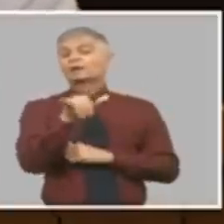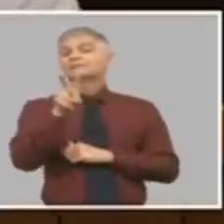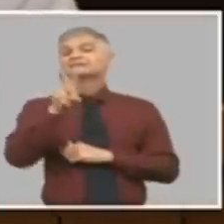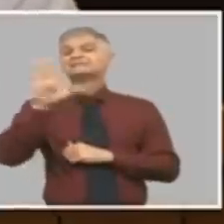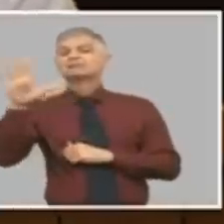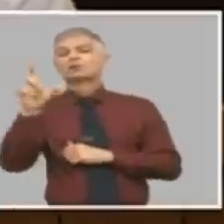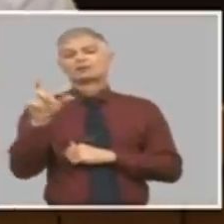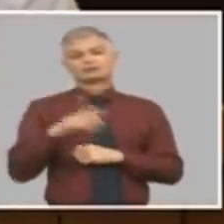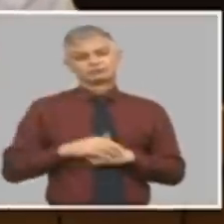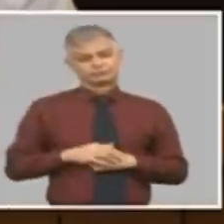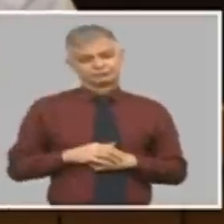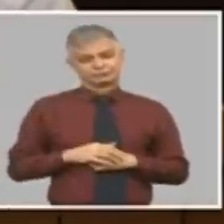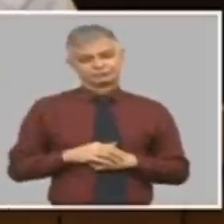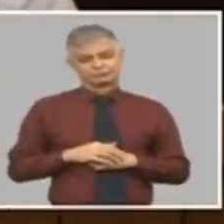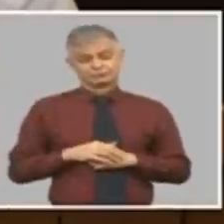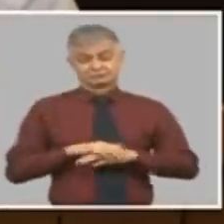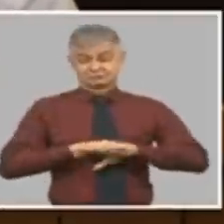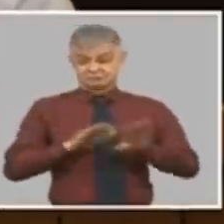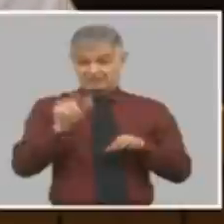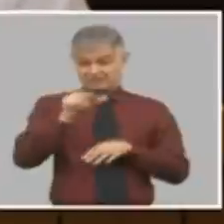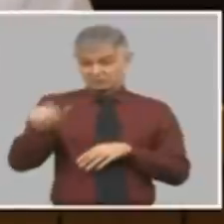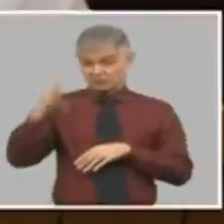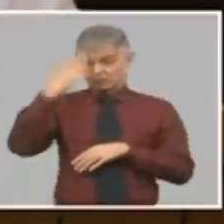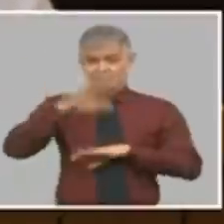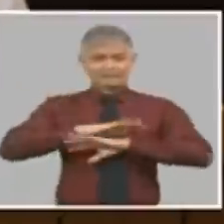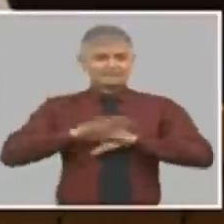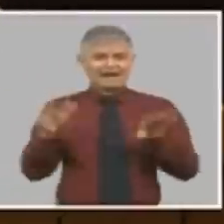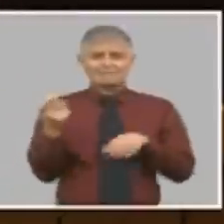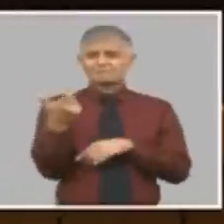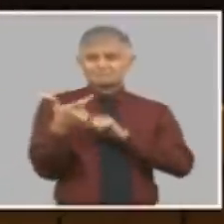Cuba ya el peso está devaluado